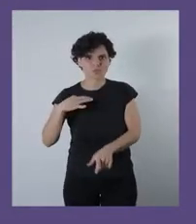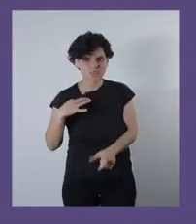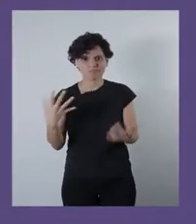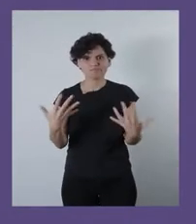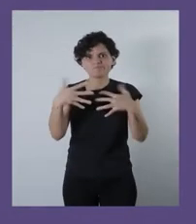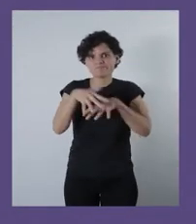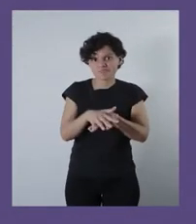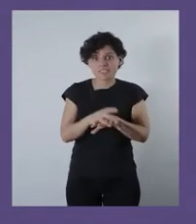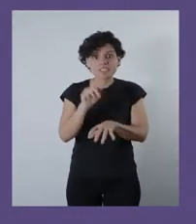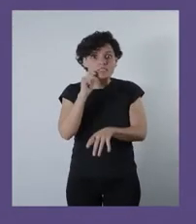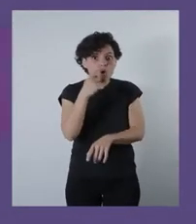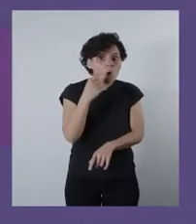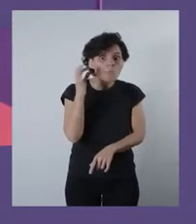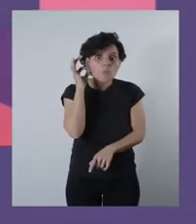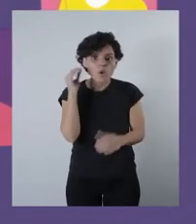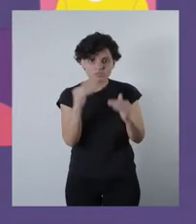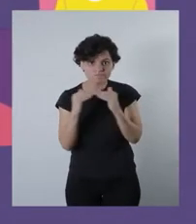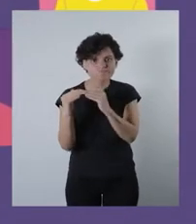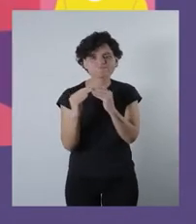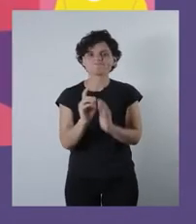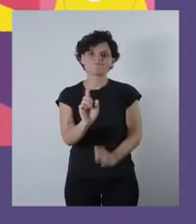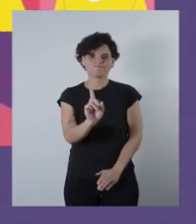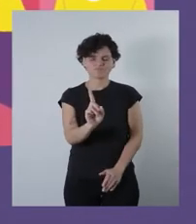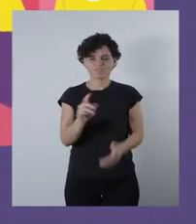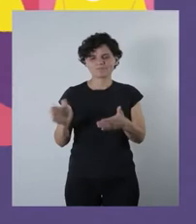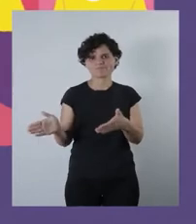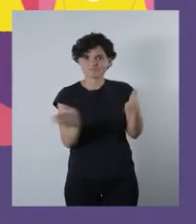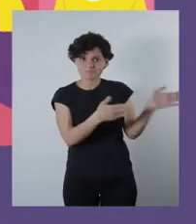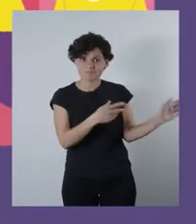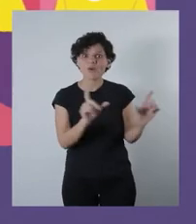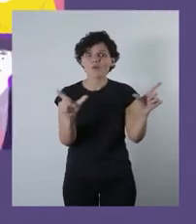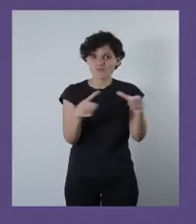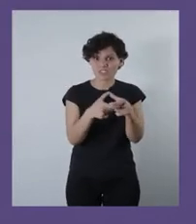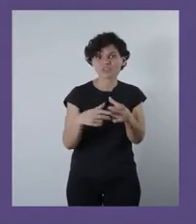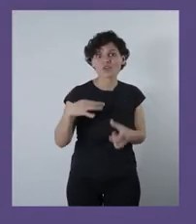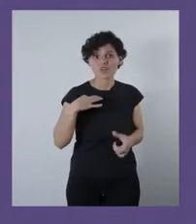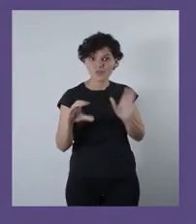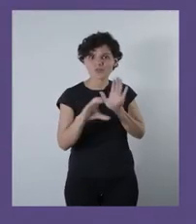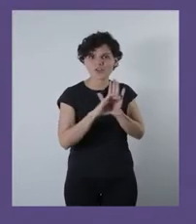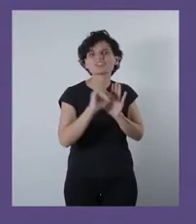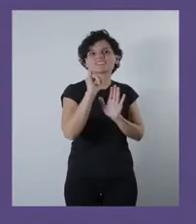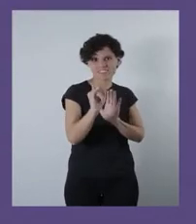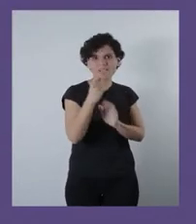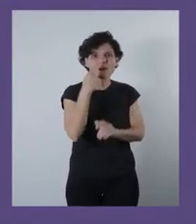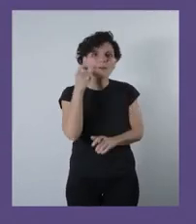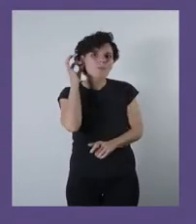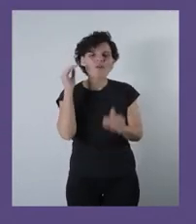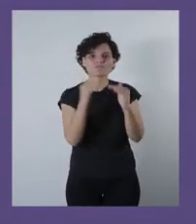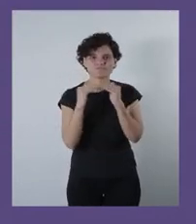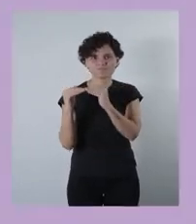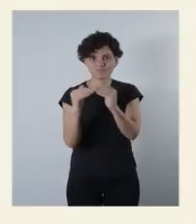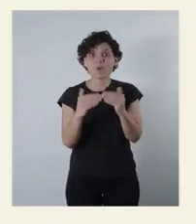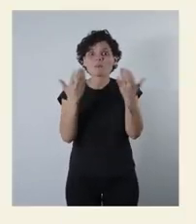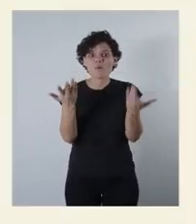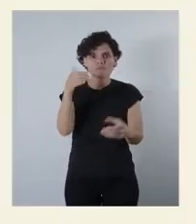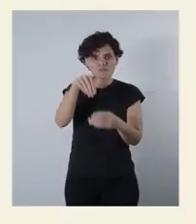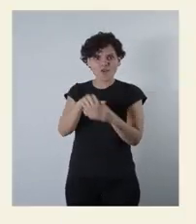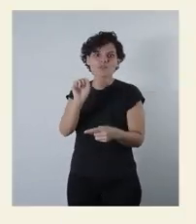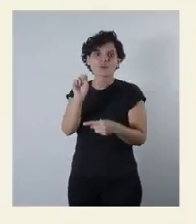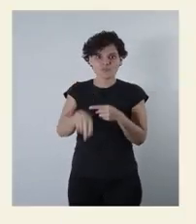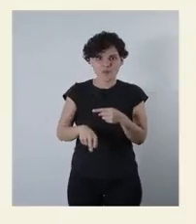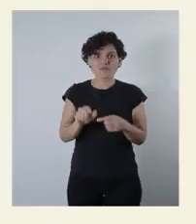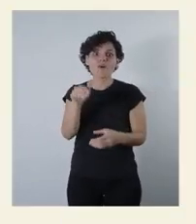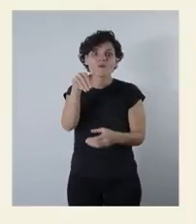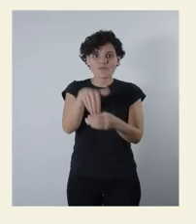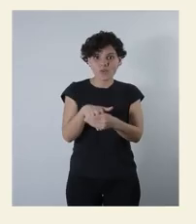ciudadanos, y no asegurará la paridad de género, a diferencia de la convención constitucional que sí asegura paridad. Por eso voto